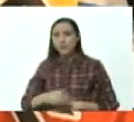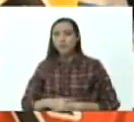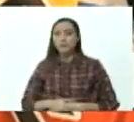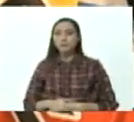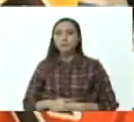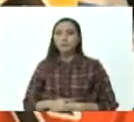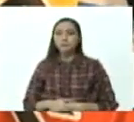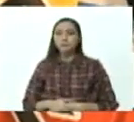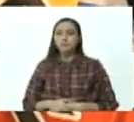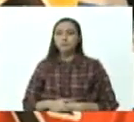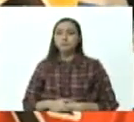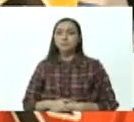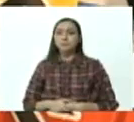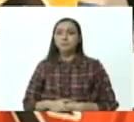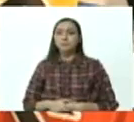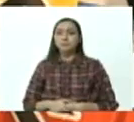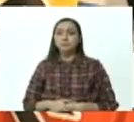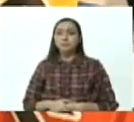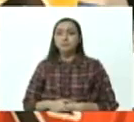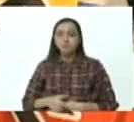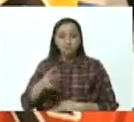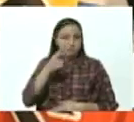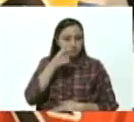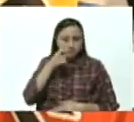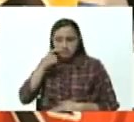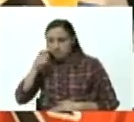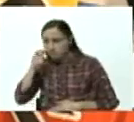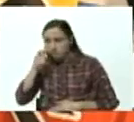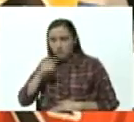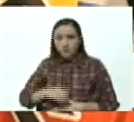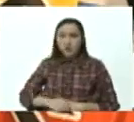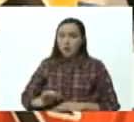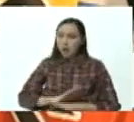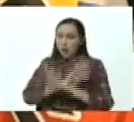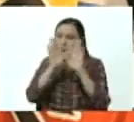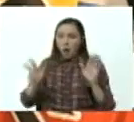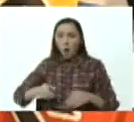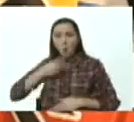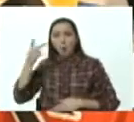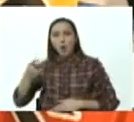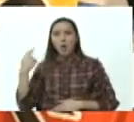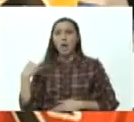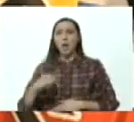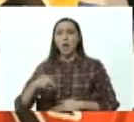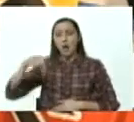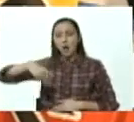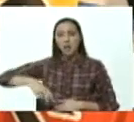ver sondear palpar el clima político que reina en Venezuela